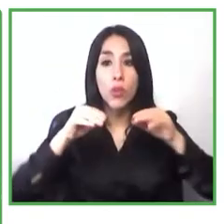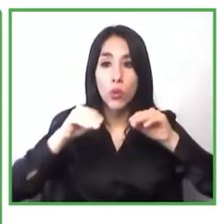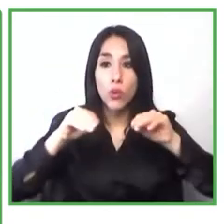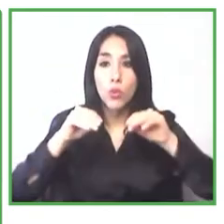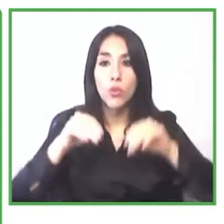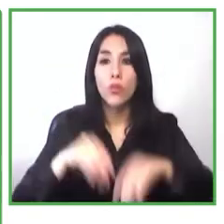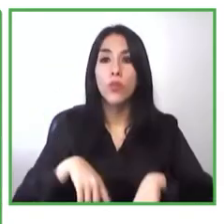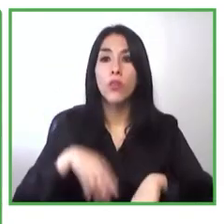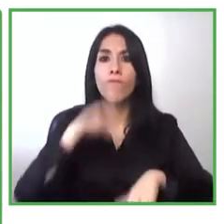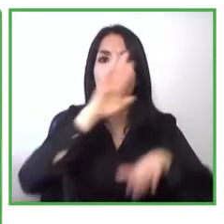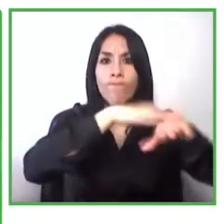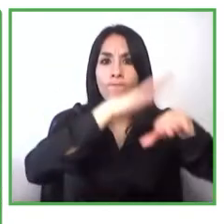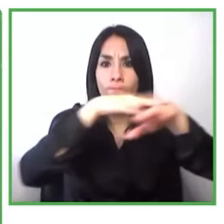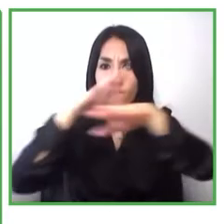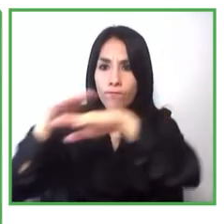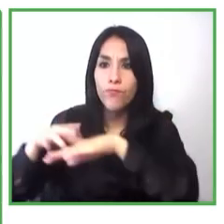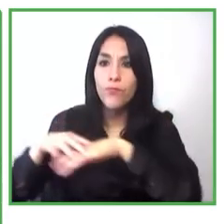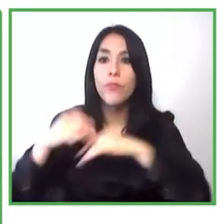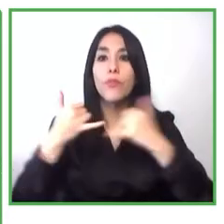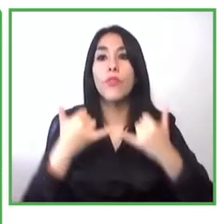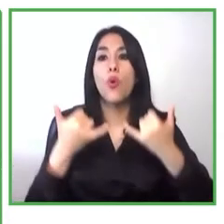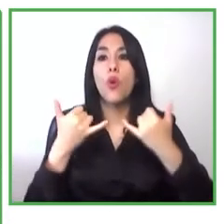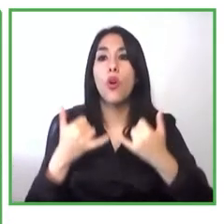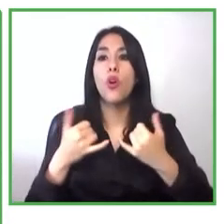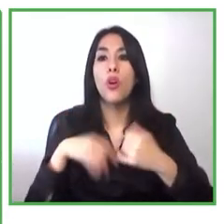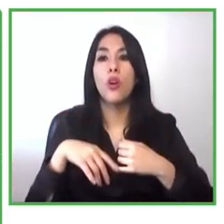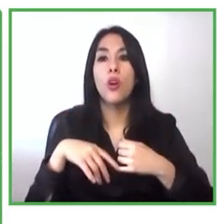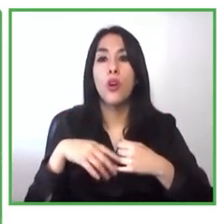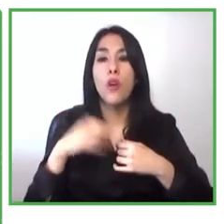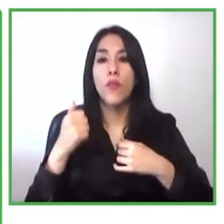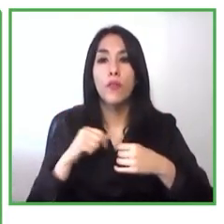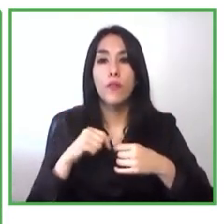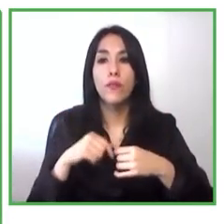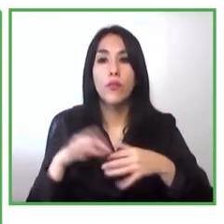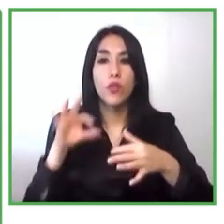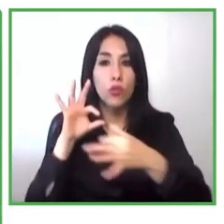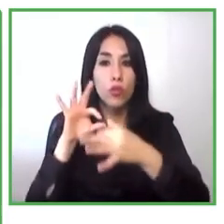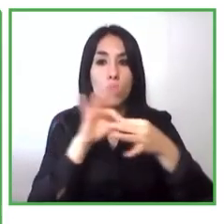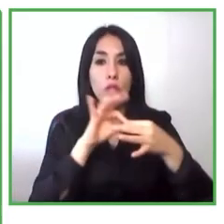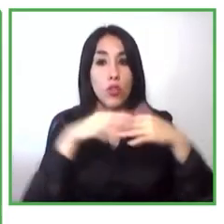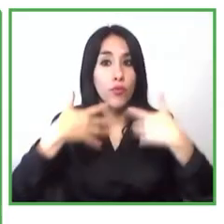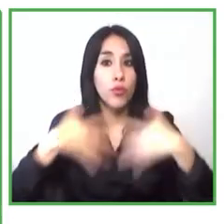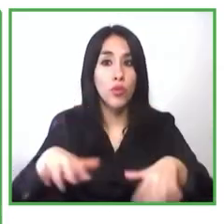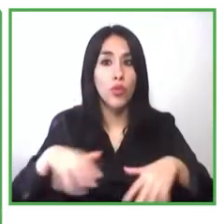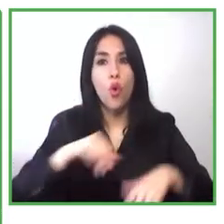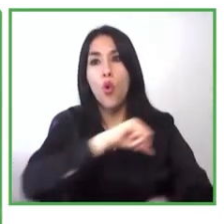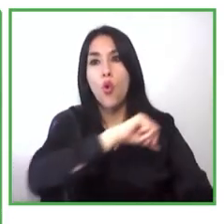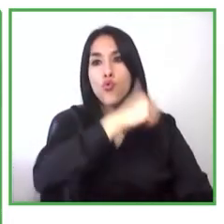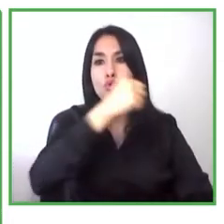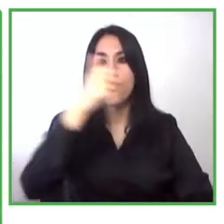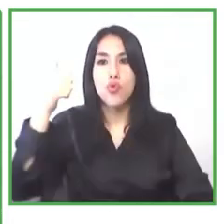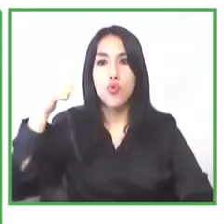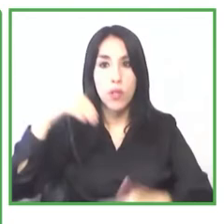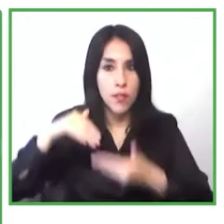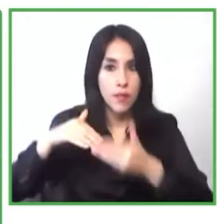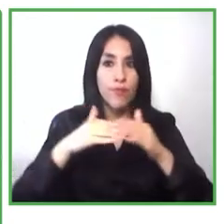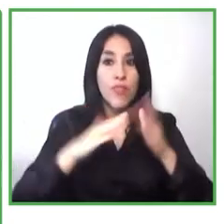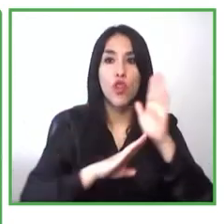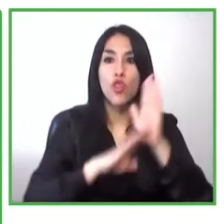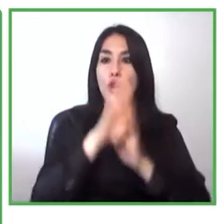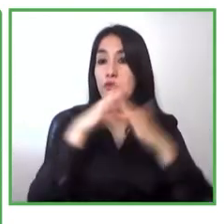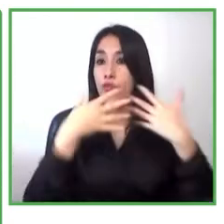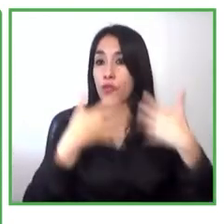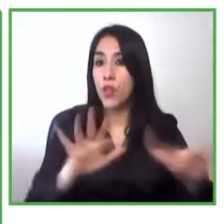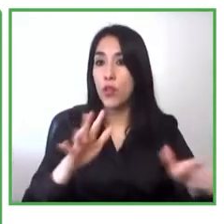emprendimientos con ese ecosistema que está ya desarrollado por otras poblaciones, pero que necesitamos que esté mucho más cercano a